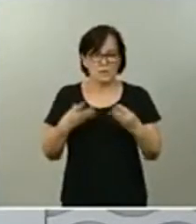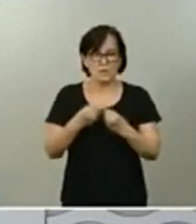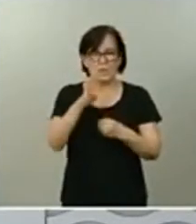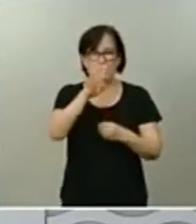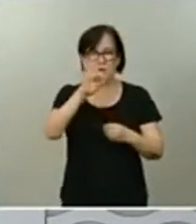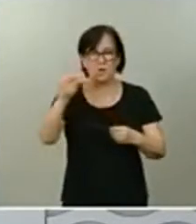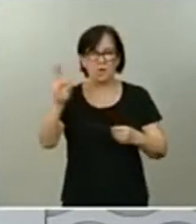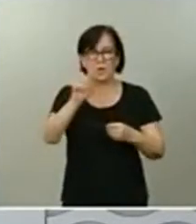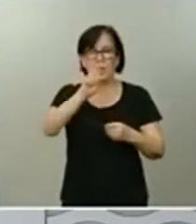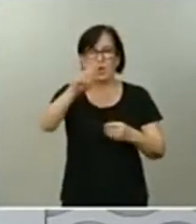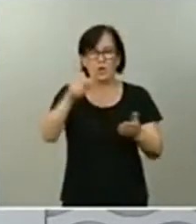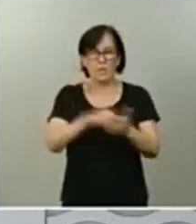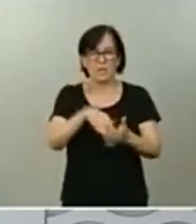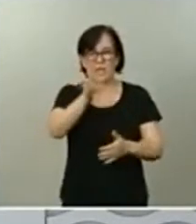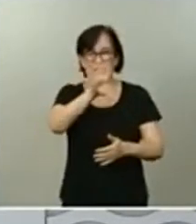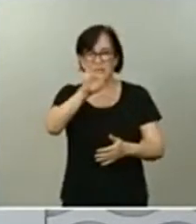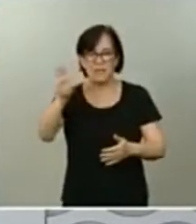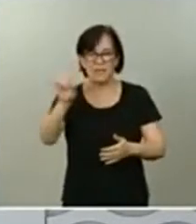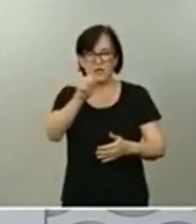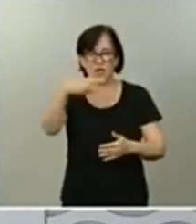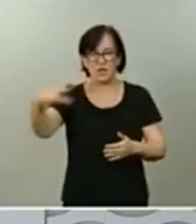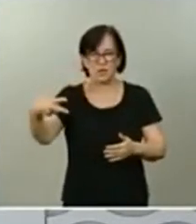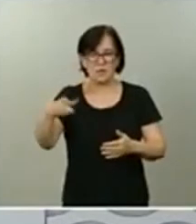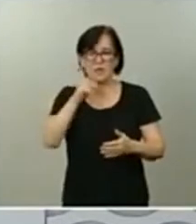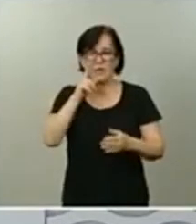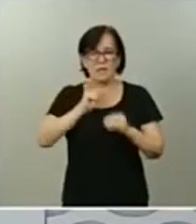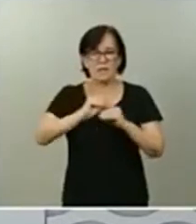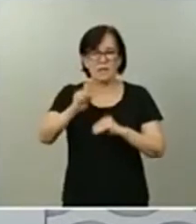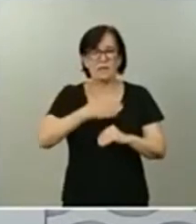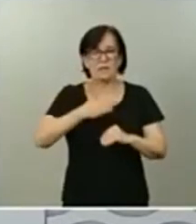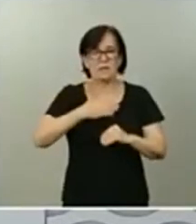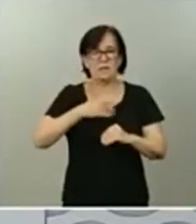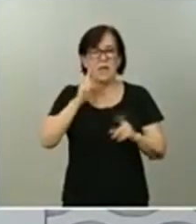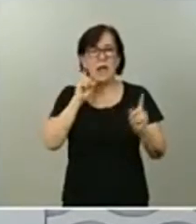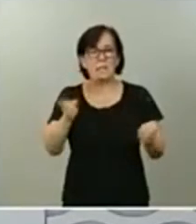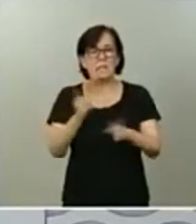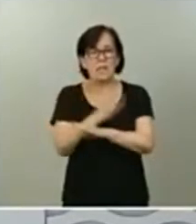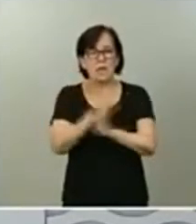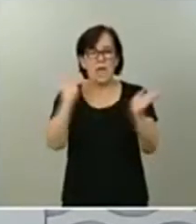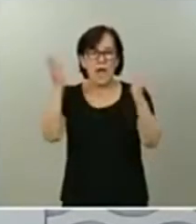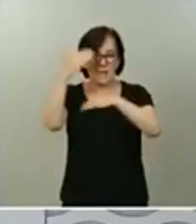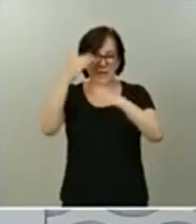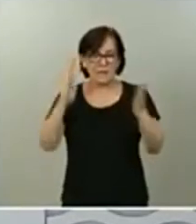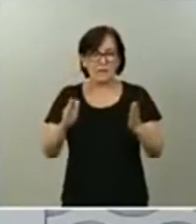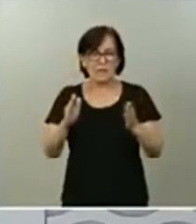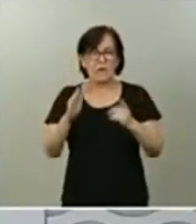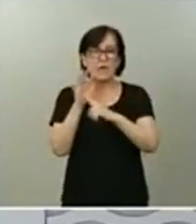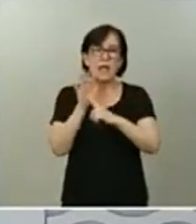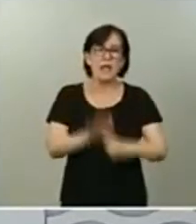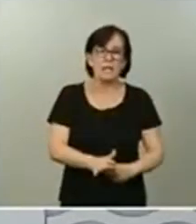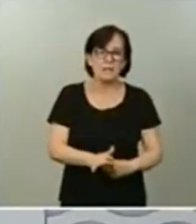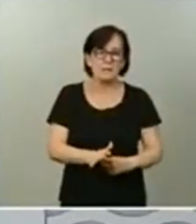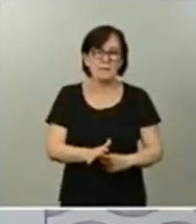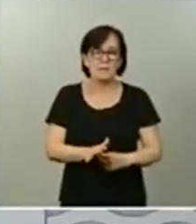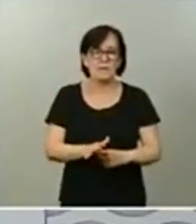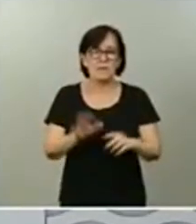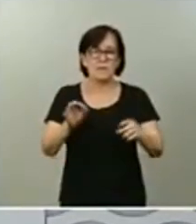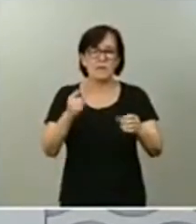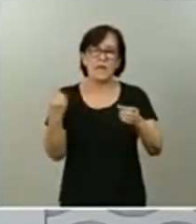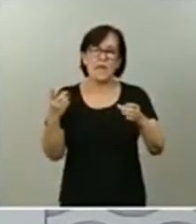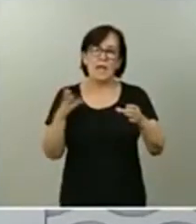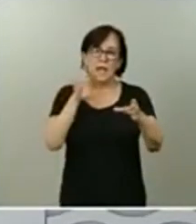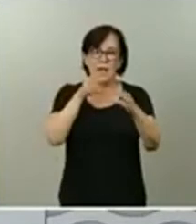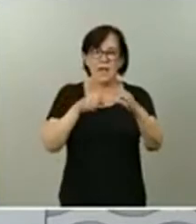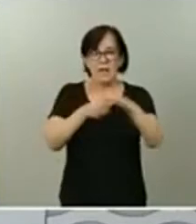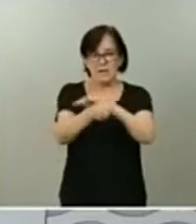.500 euros que se destinan a la prevención, atención de la marginación e inserción del pueblo gitano.